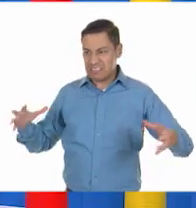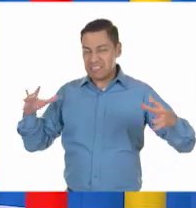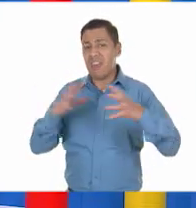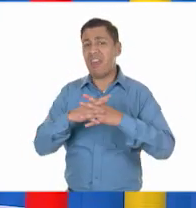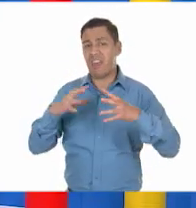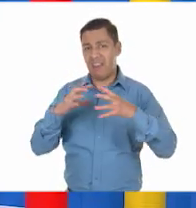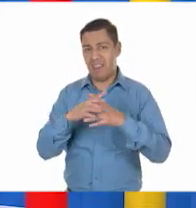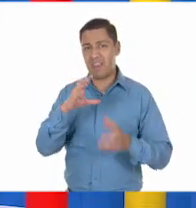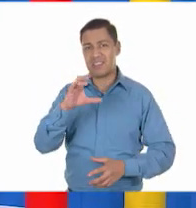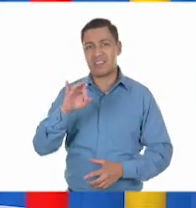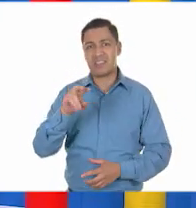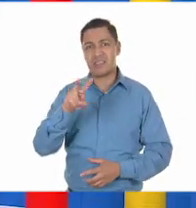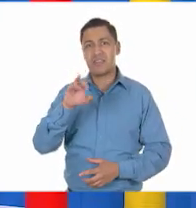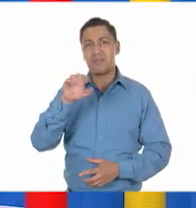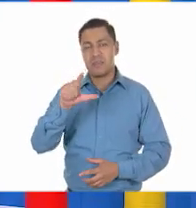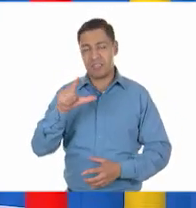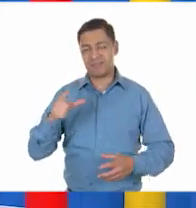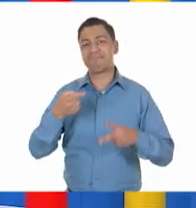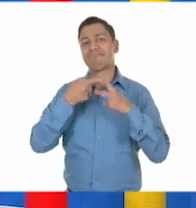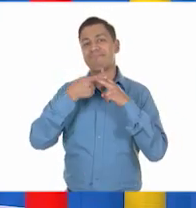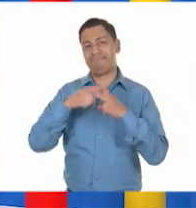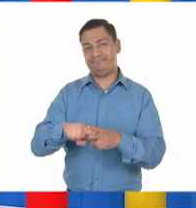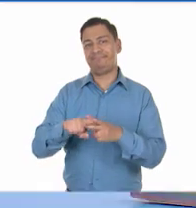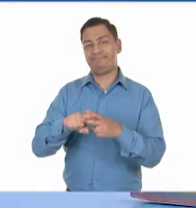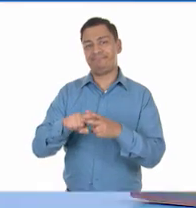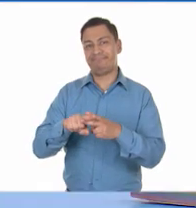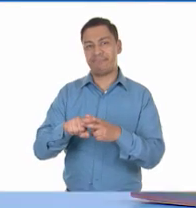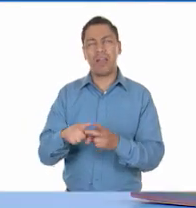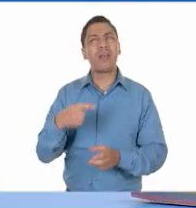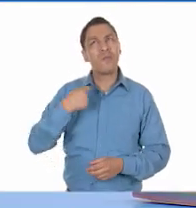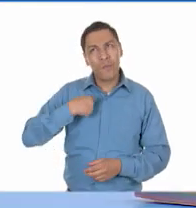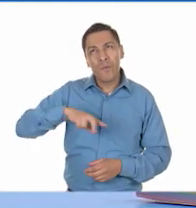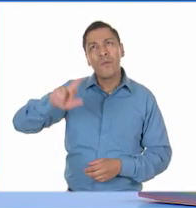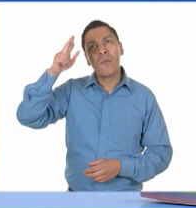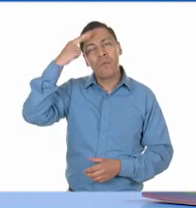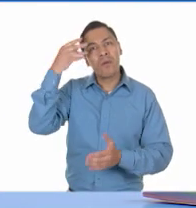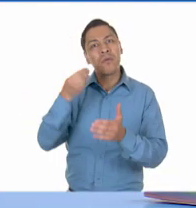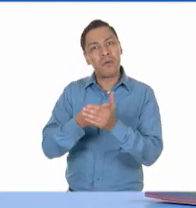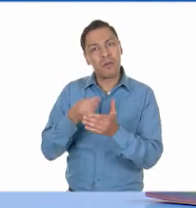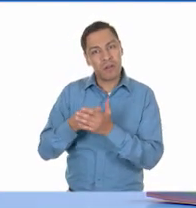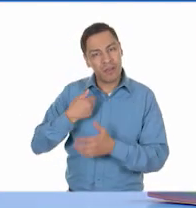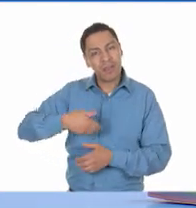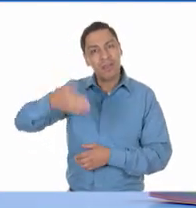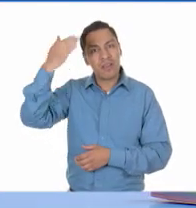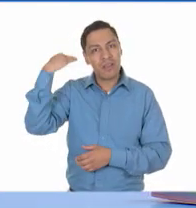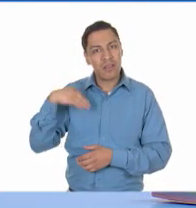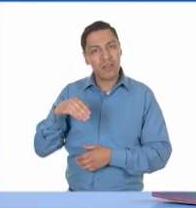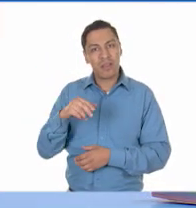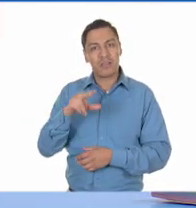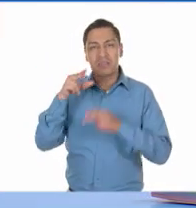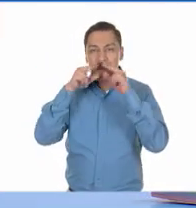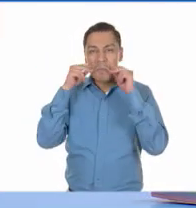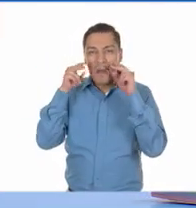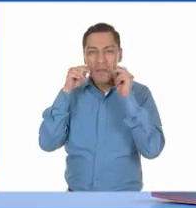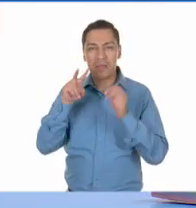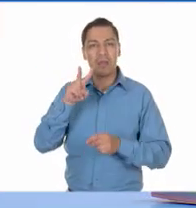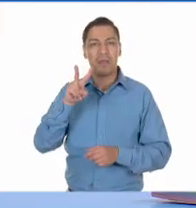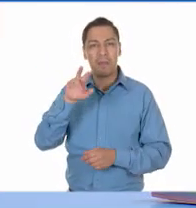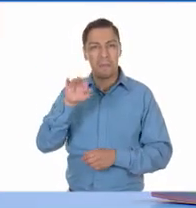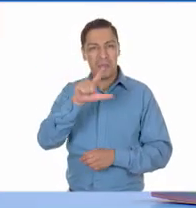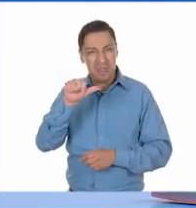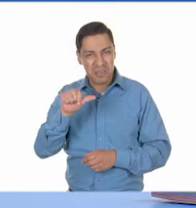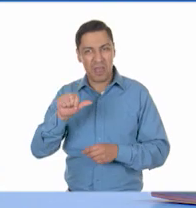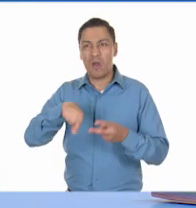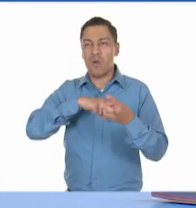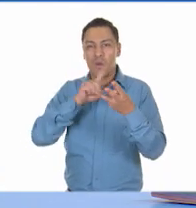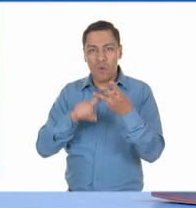¡Ay! Yo recuerdo eso, maestra. En clases anteriores, vieron que Emiliano Zapata, Francisco Villa, Venustiano